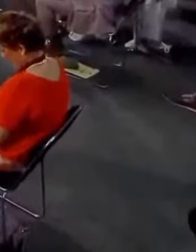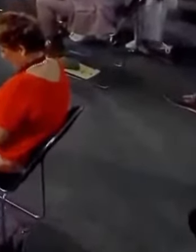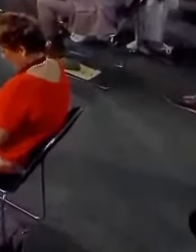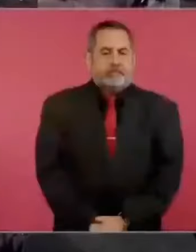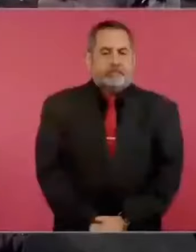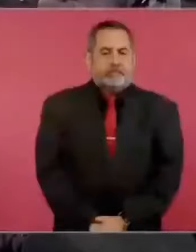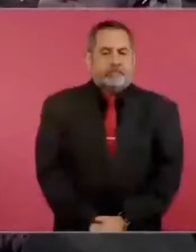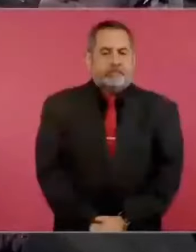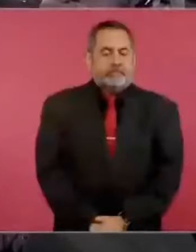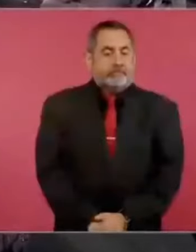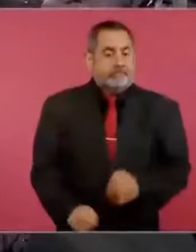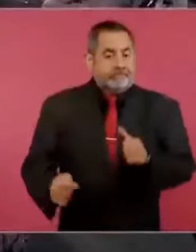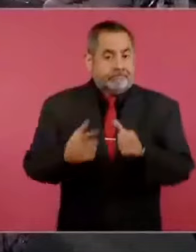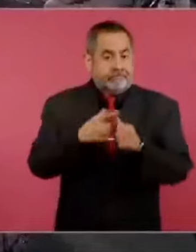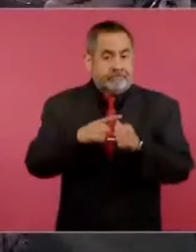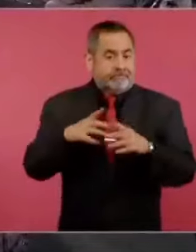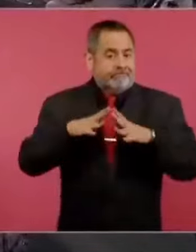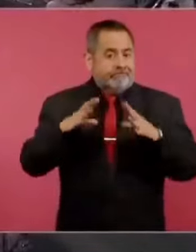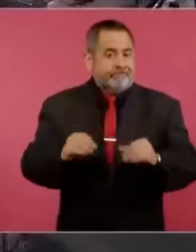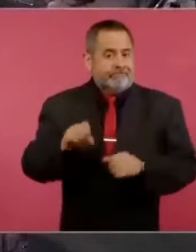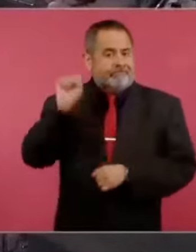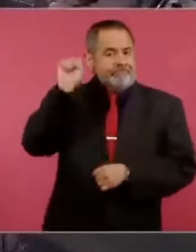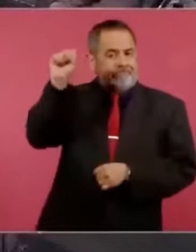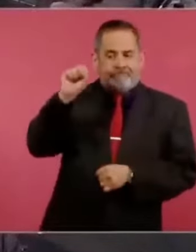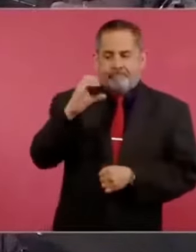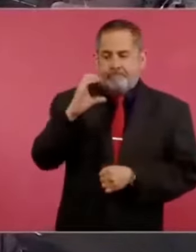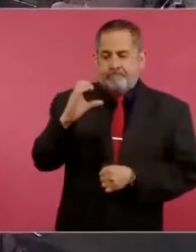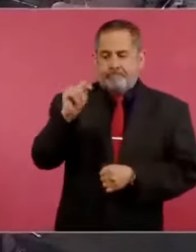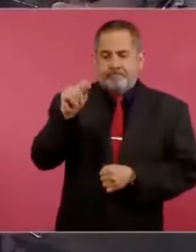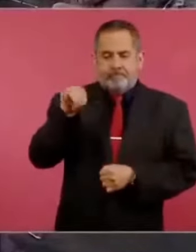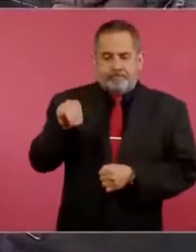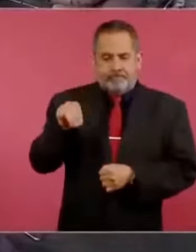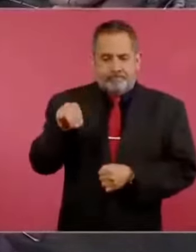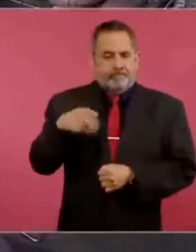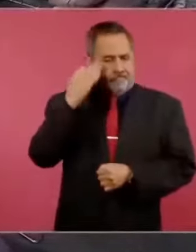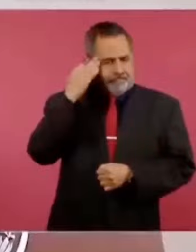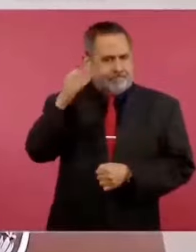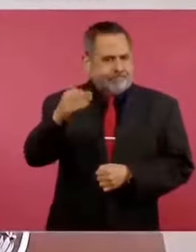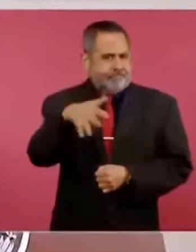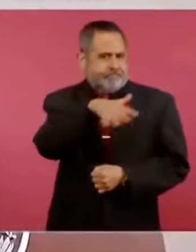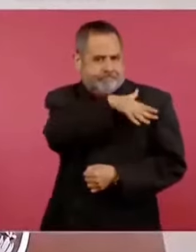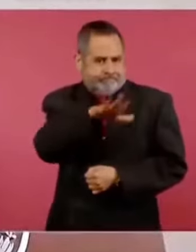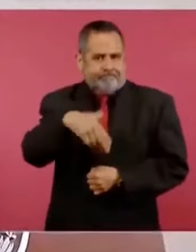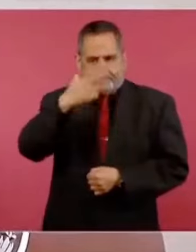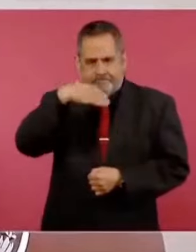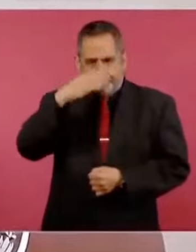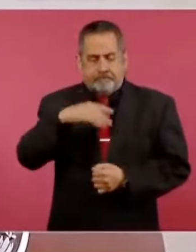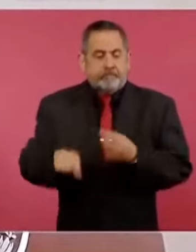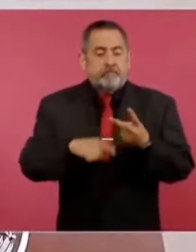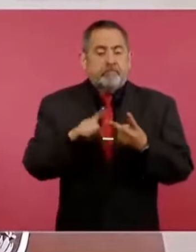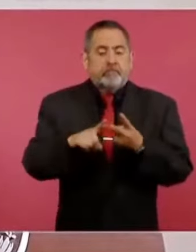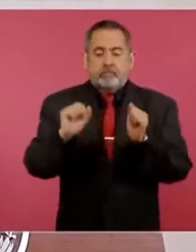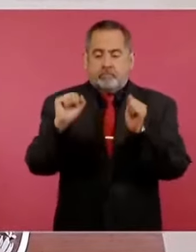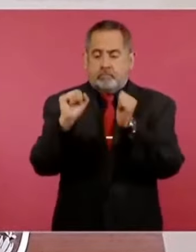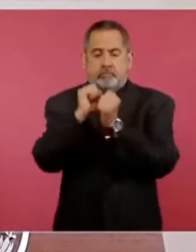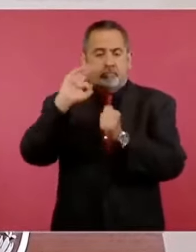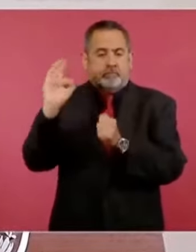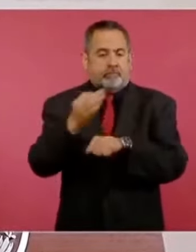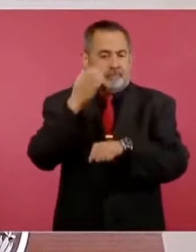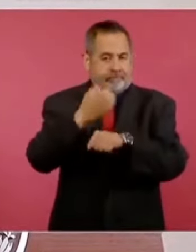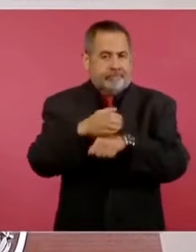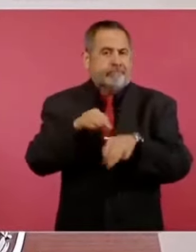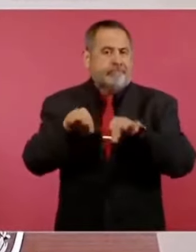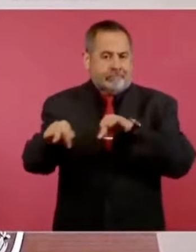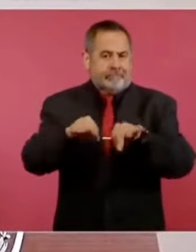en el periodo de General Cárdenas, la Confederación de Trabajadores de